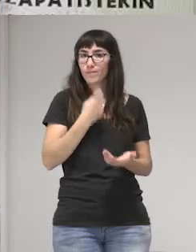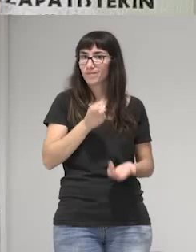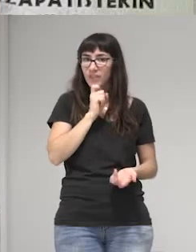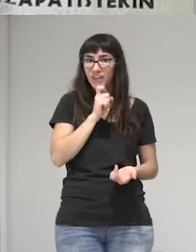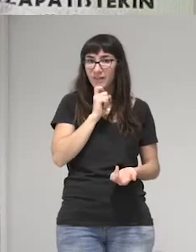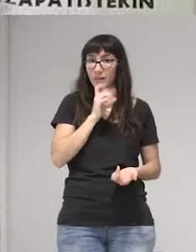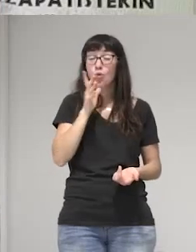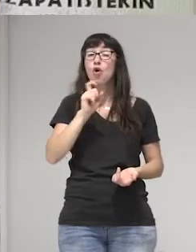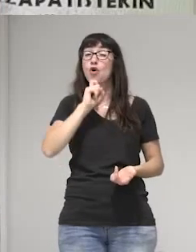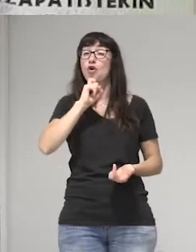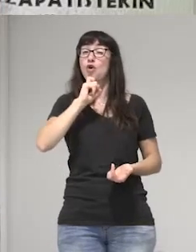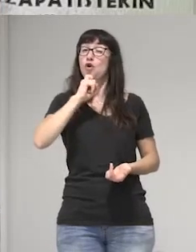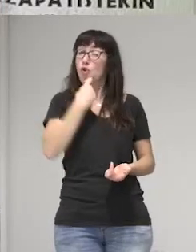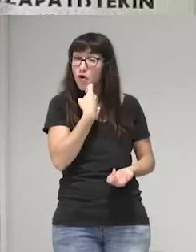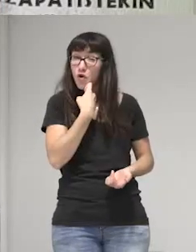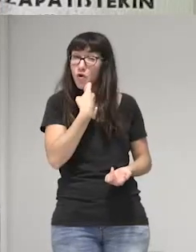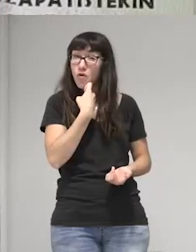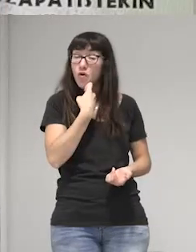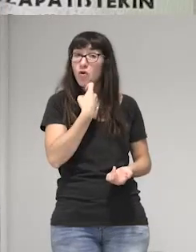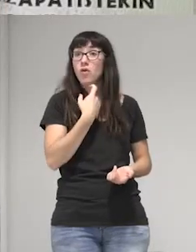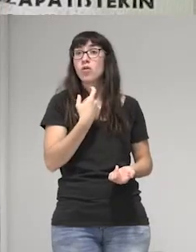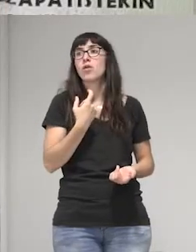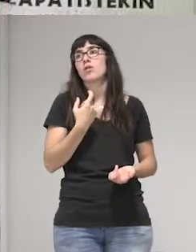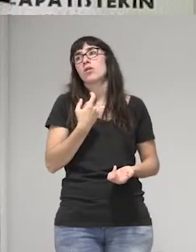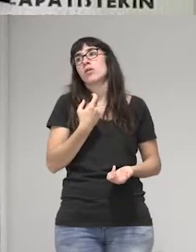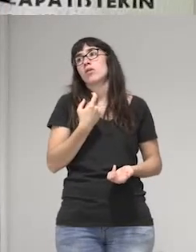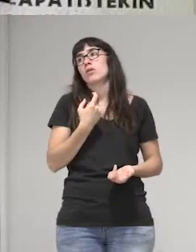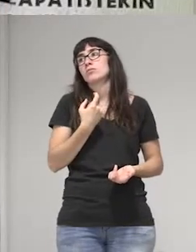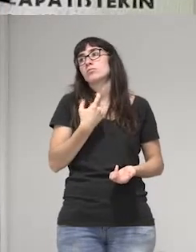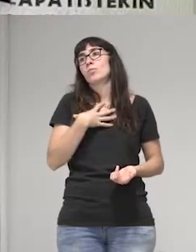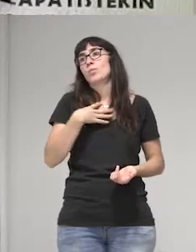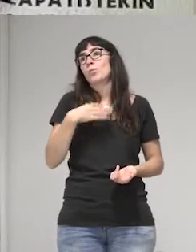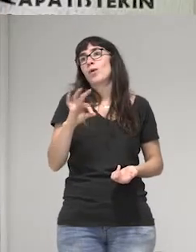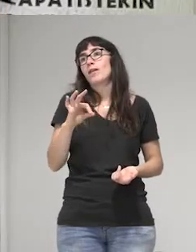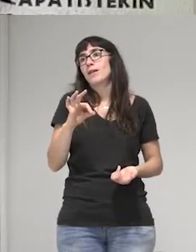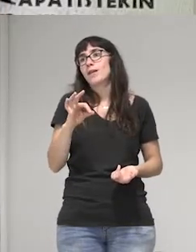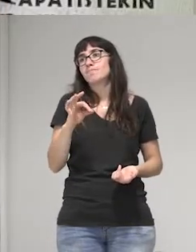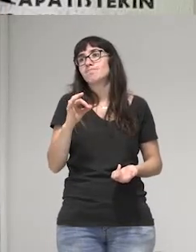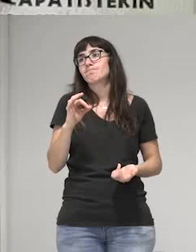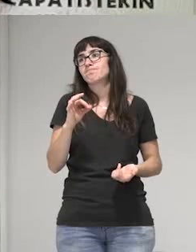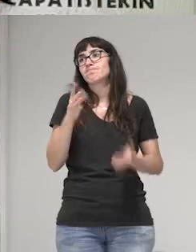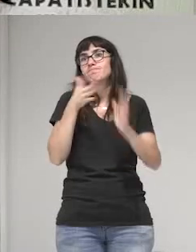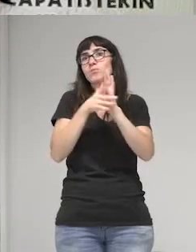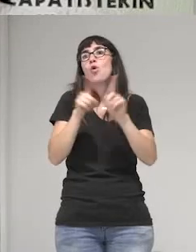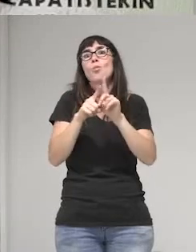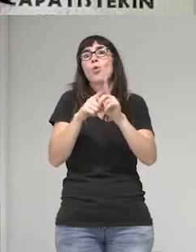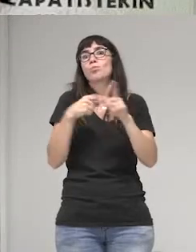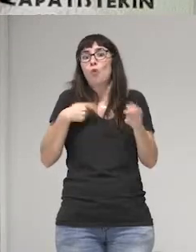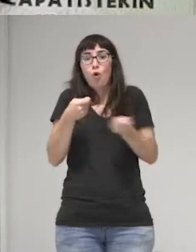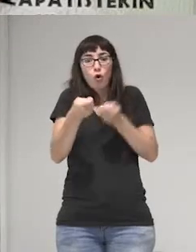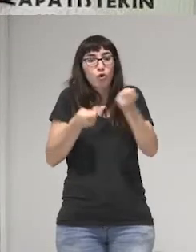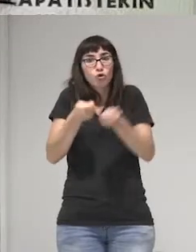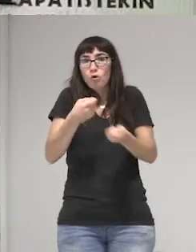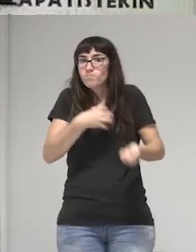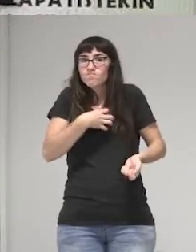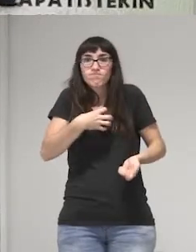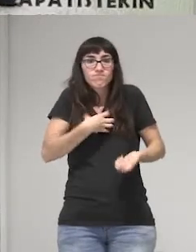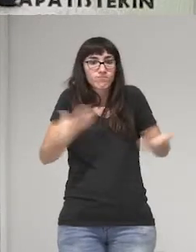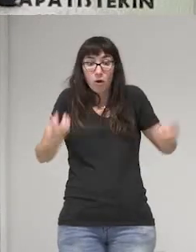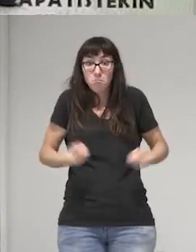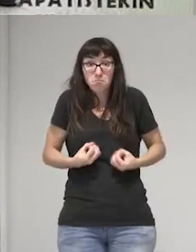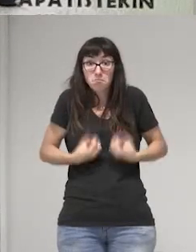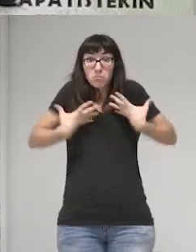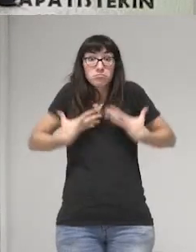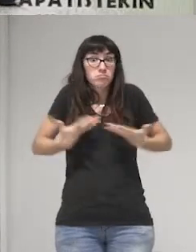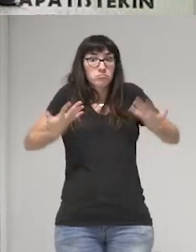el odio es algo que pueden decir que es algo incontrolable. Es una emoción que no controlas